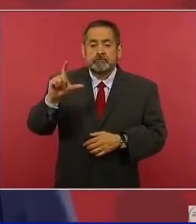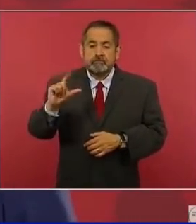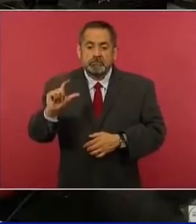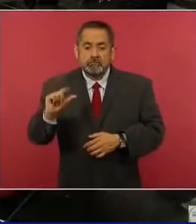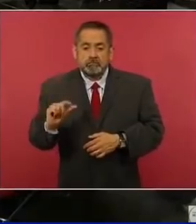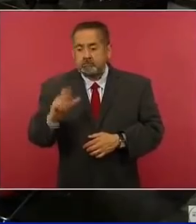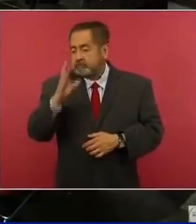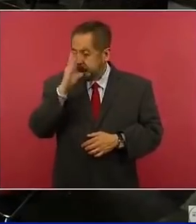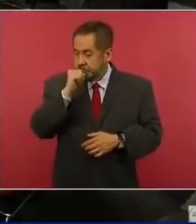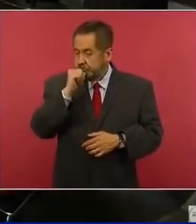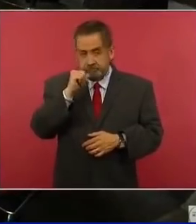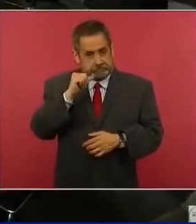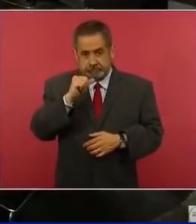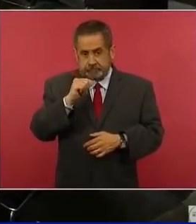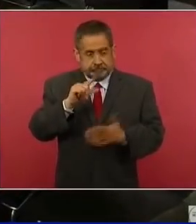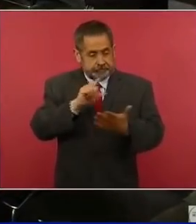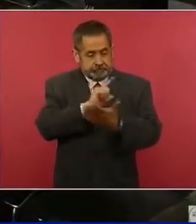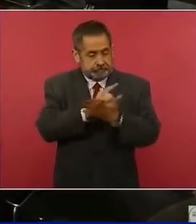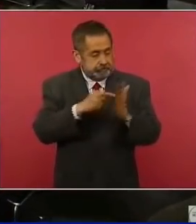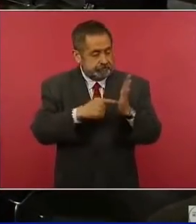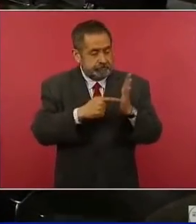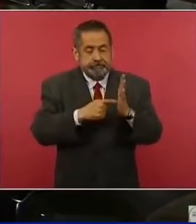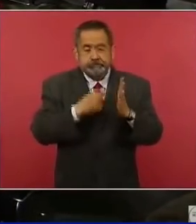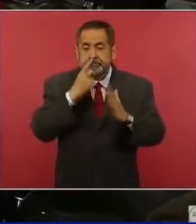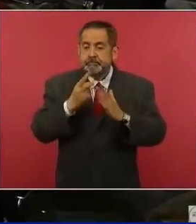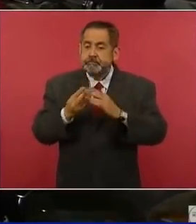que cada año tiene que irse incrementando